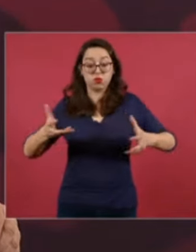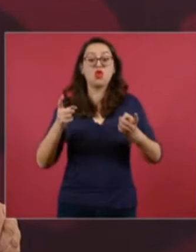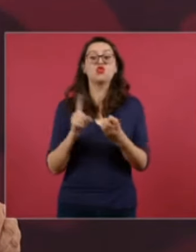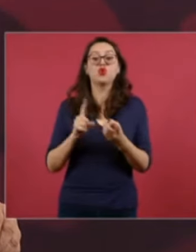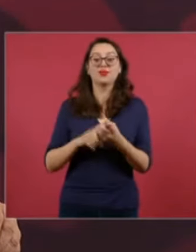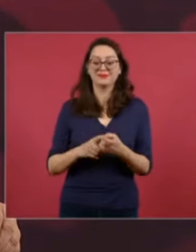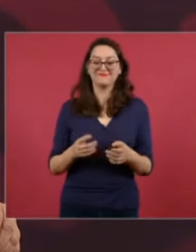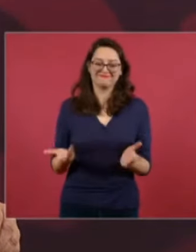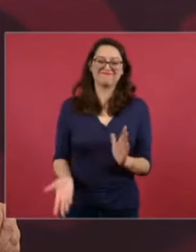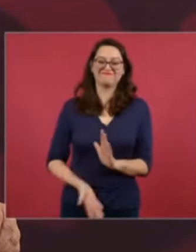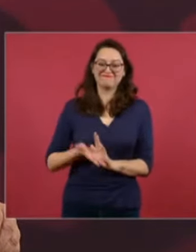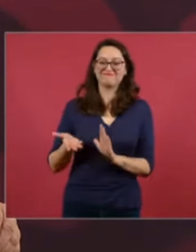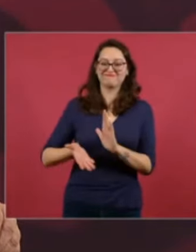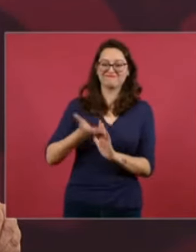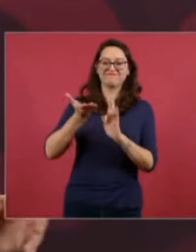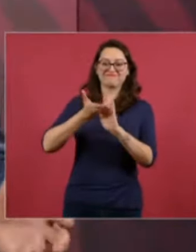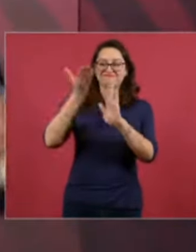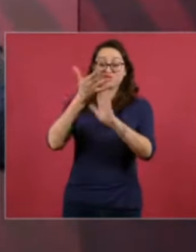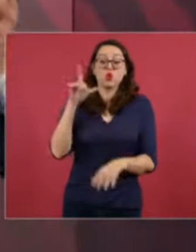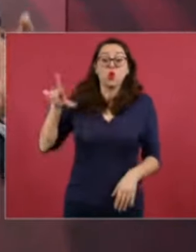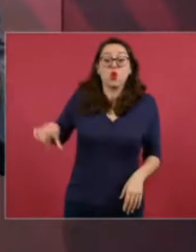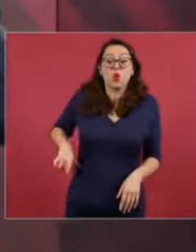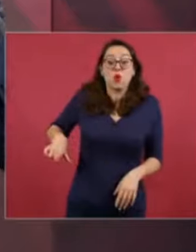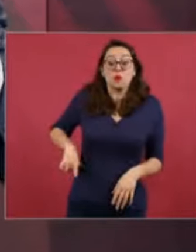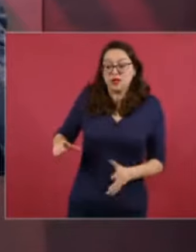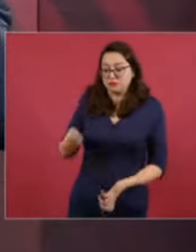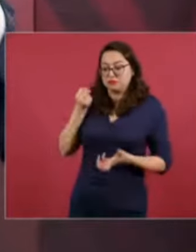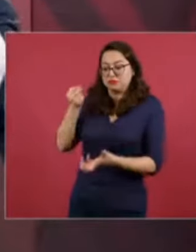inversión pública. Y esto no se puede detener.